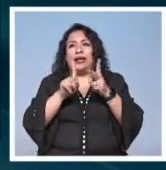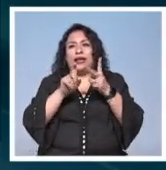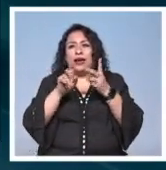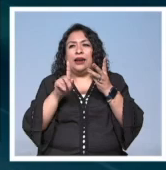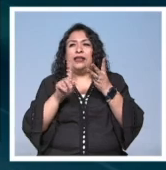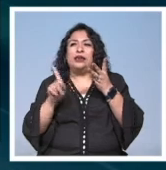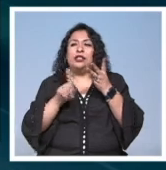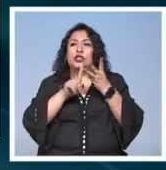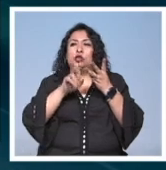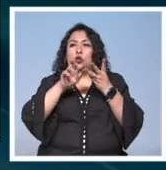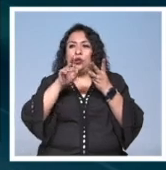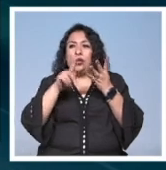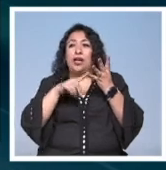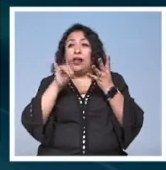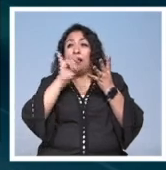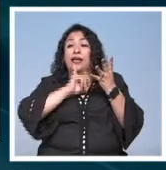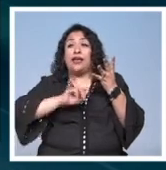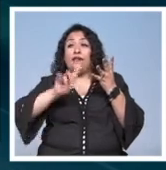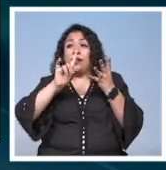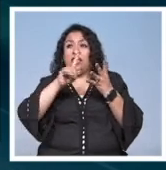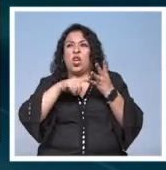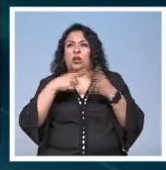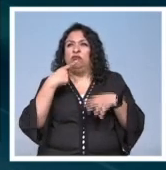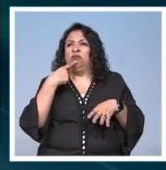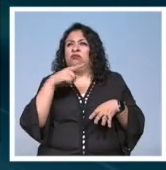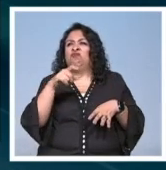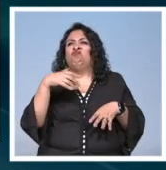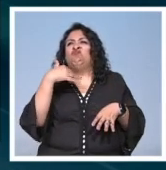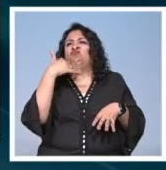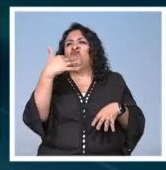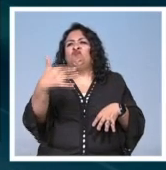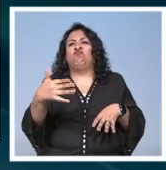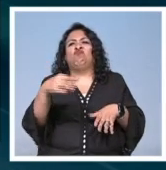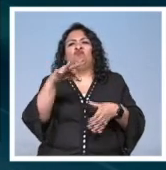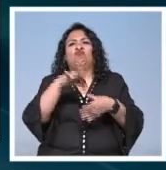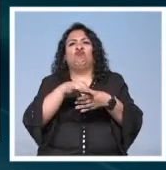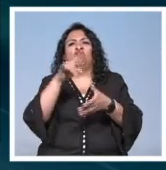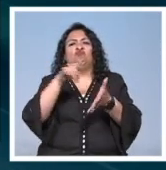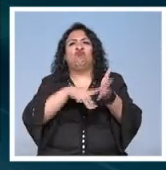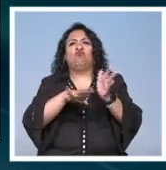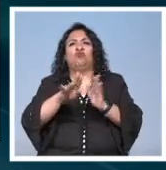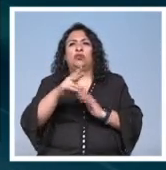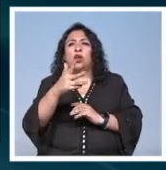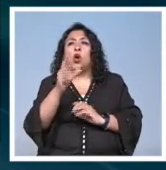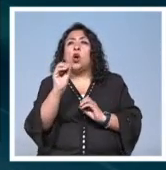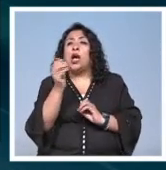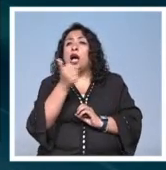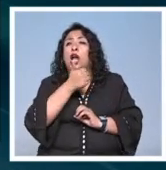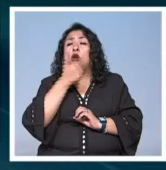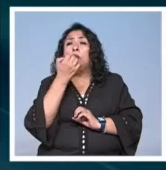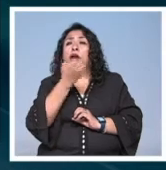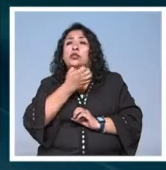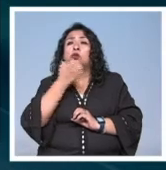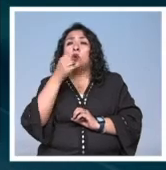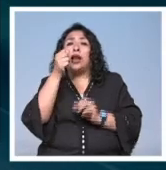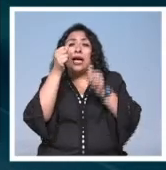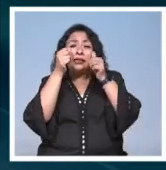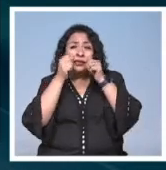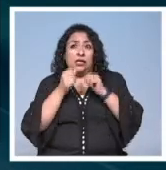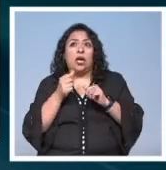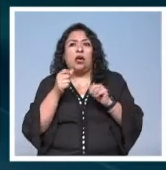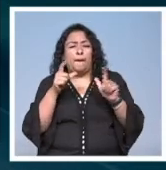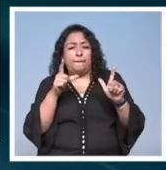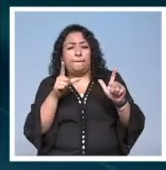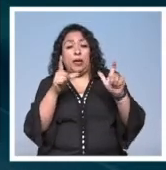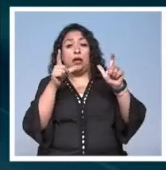Manuel Cloutier y el jefe Diego protestando por el fraude electoral del 88 o los alumnos de una escuela para ciegos fueron